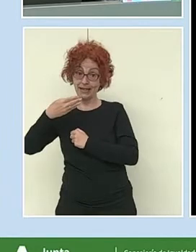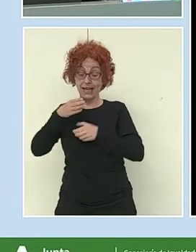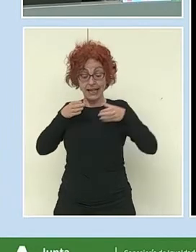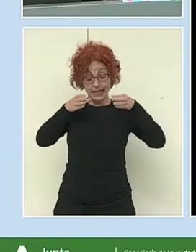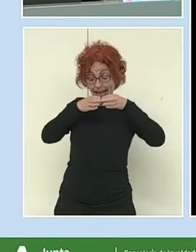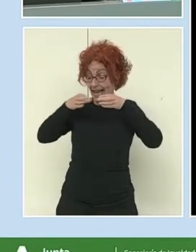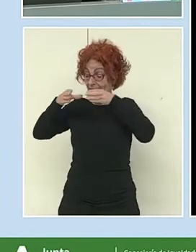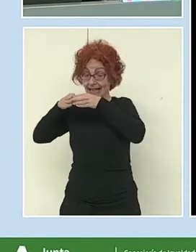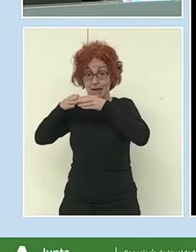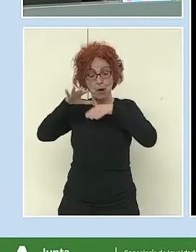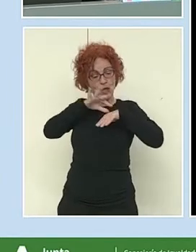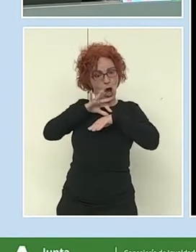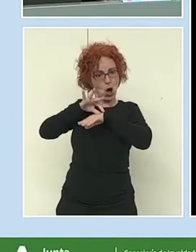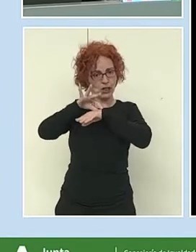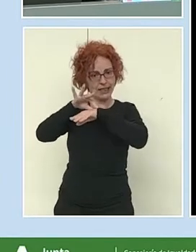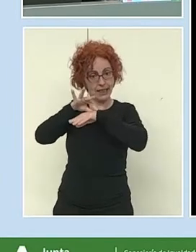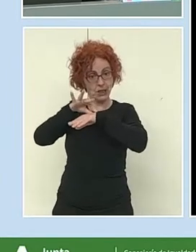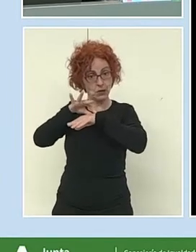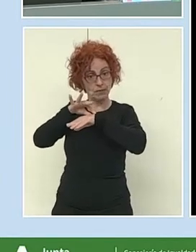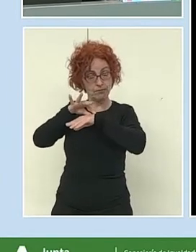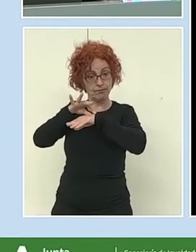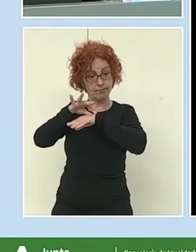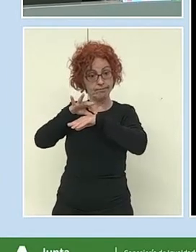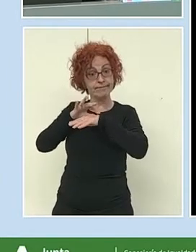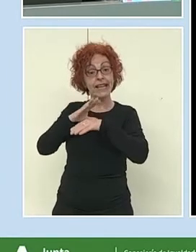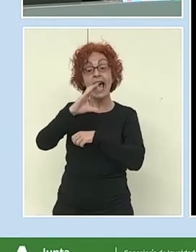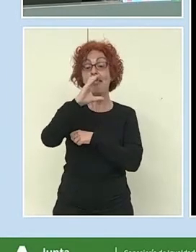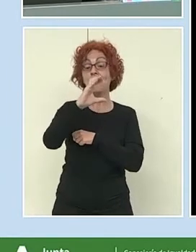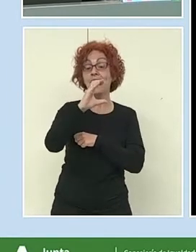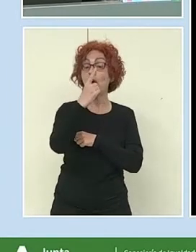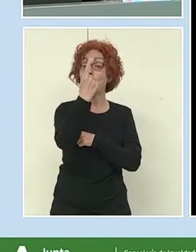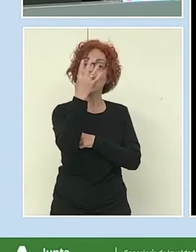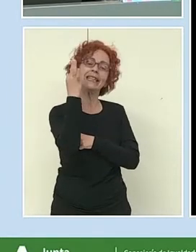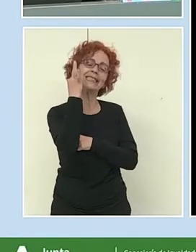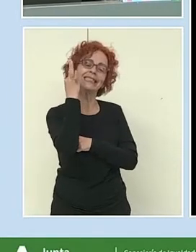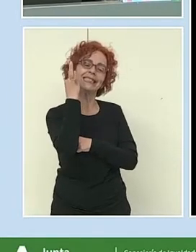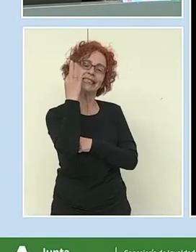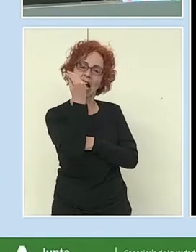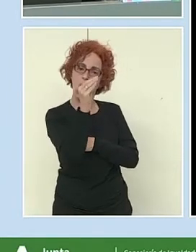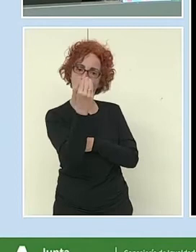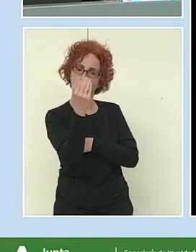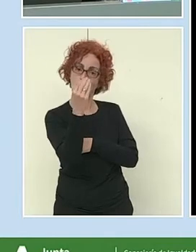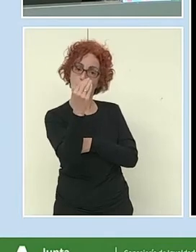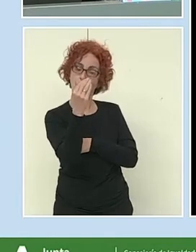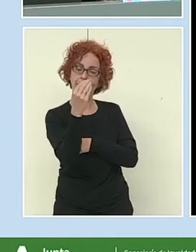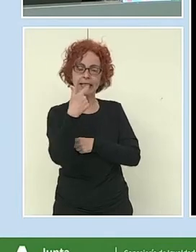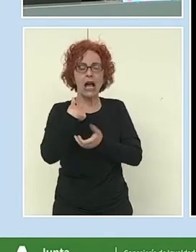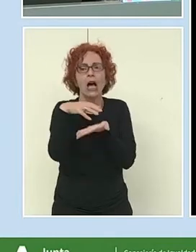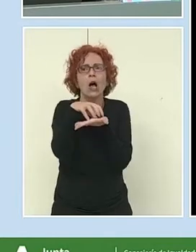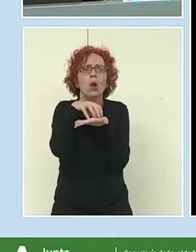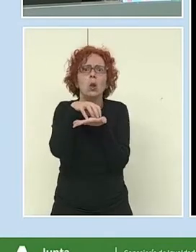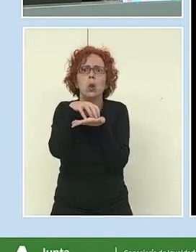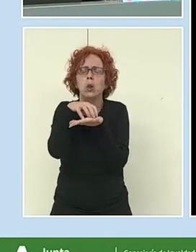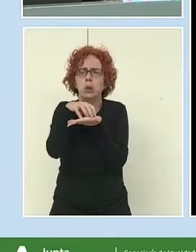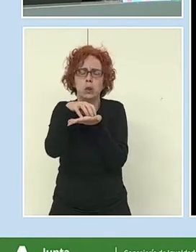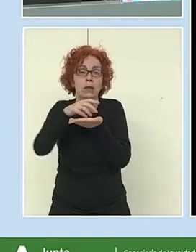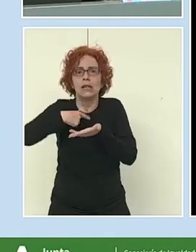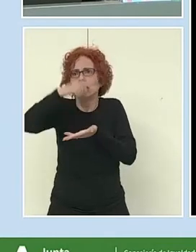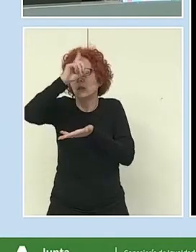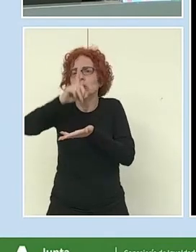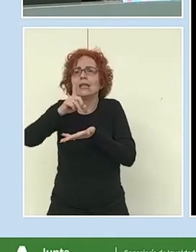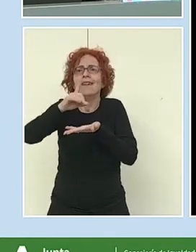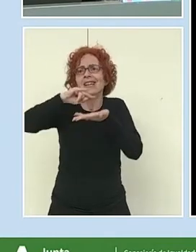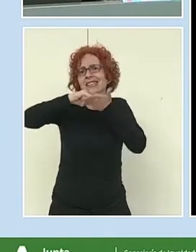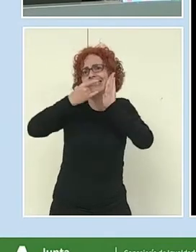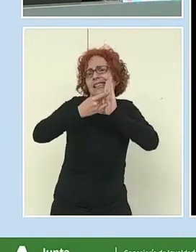orientación. Y C es una chica, esta sí que tiene que ser una chica joven estudiante, que está muy indecisa entre ser ingeniera física o